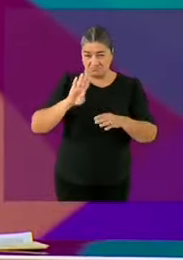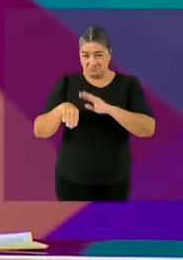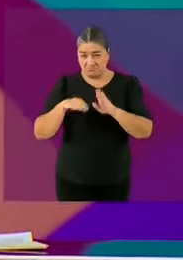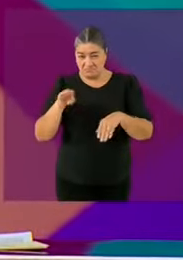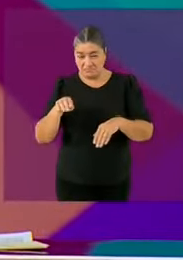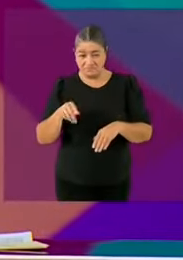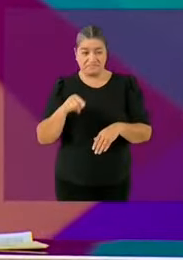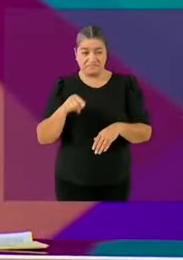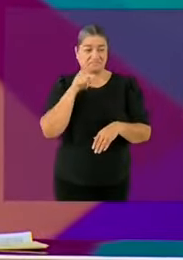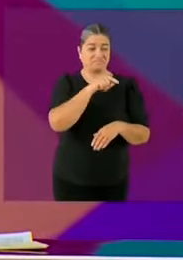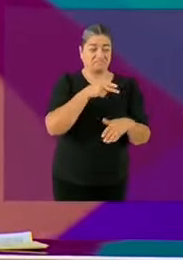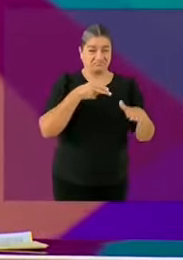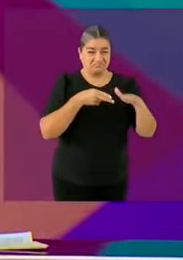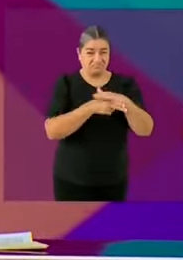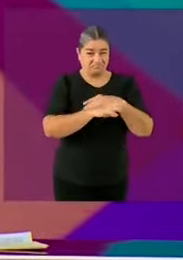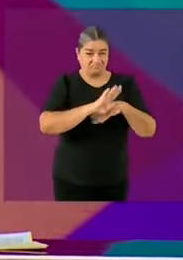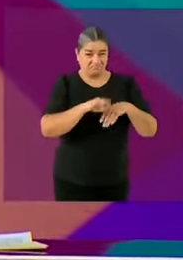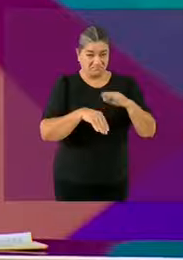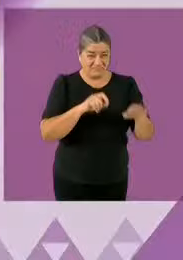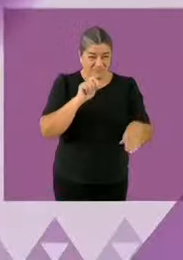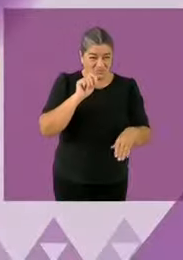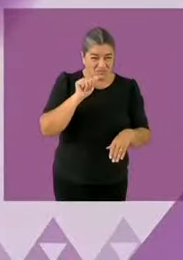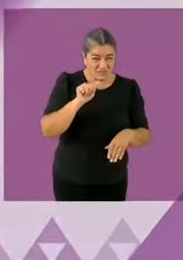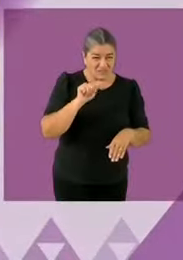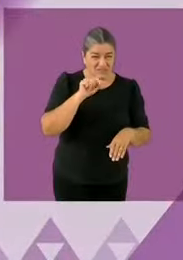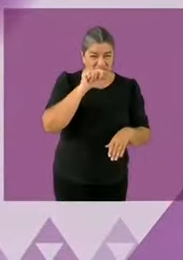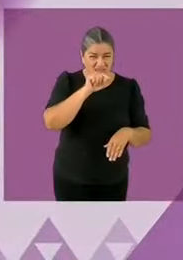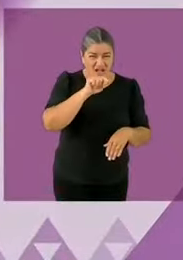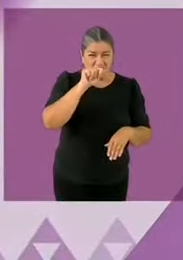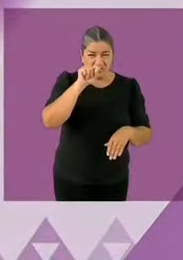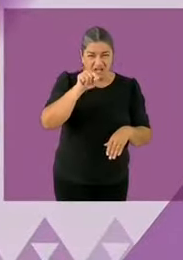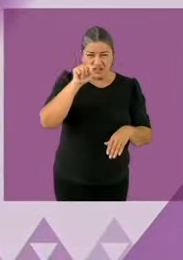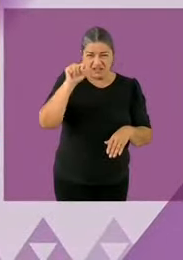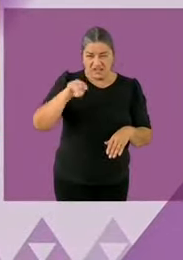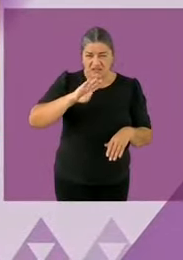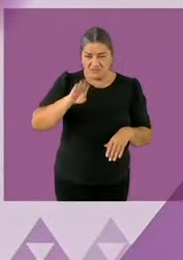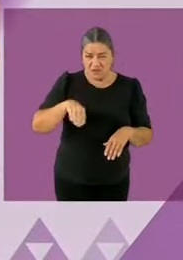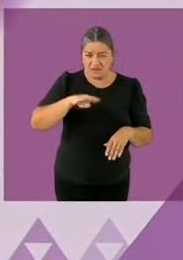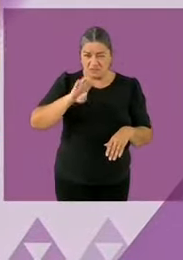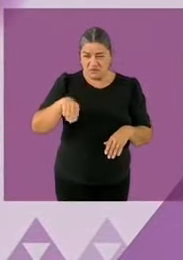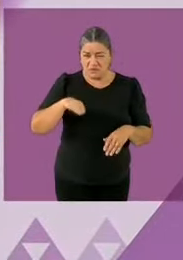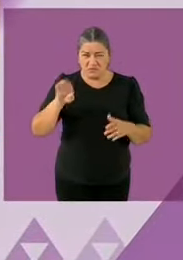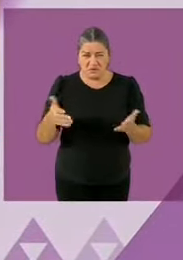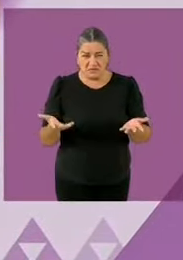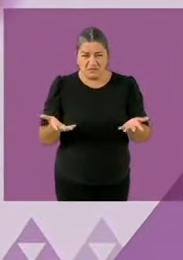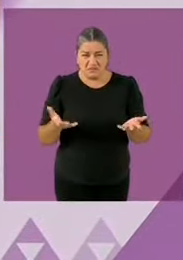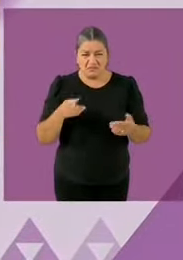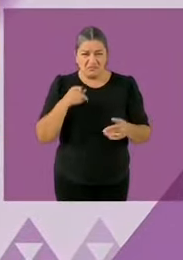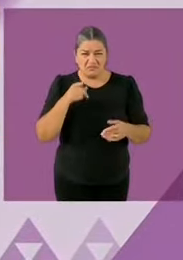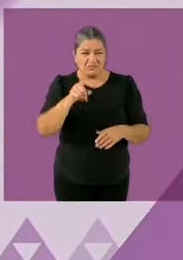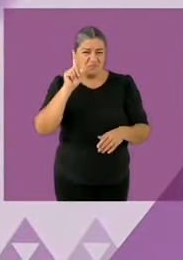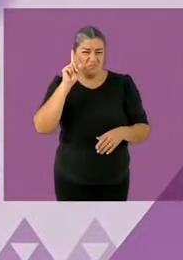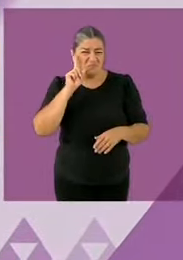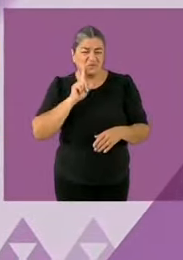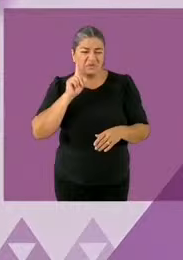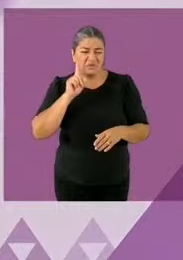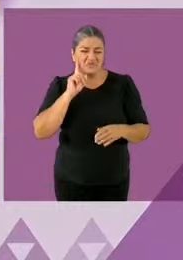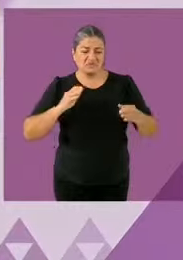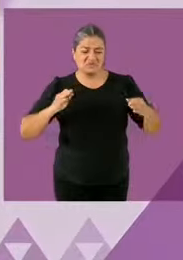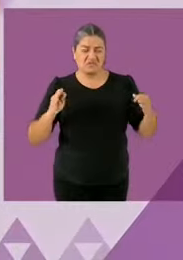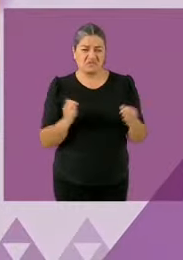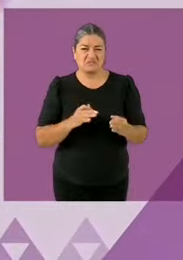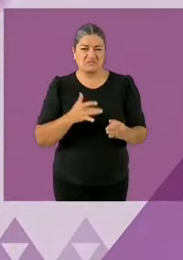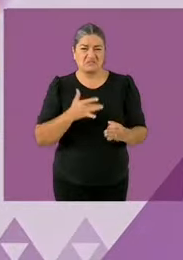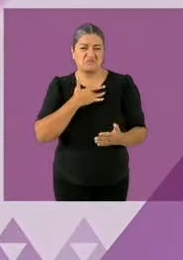sigue siendo fría, sin corazón. Yo te llamaría la dama de hielo porque no veo cómo ni siquiera te atrevas a